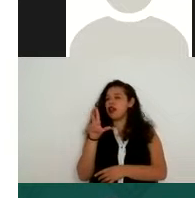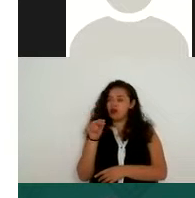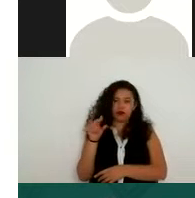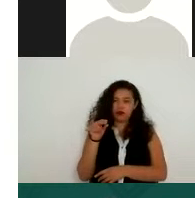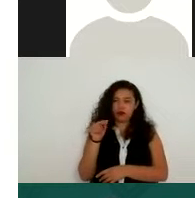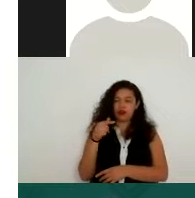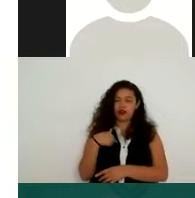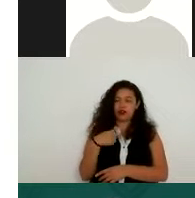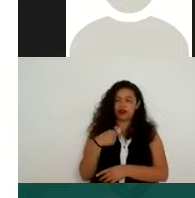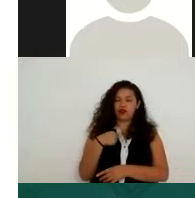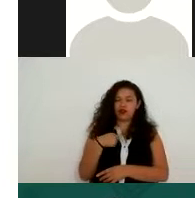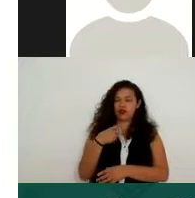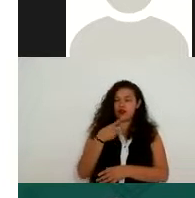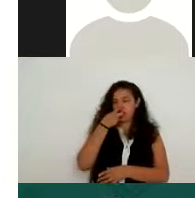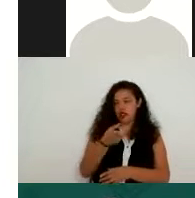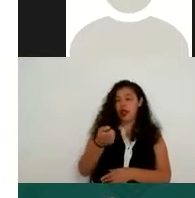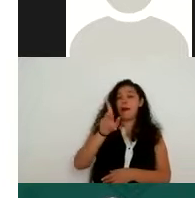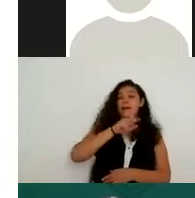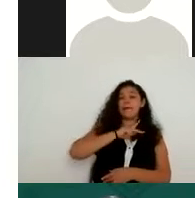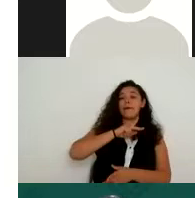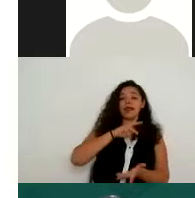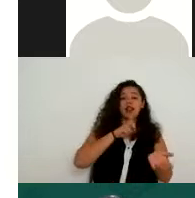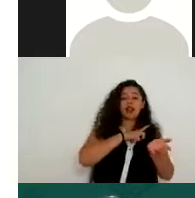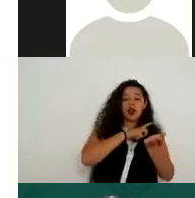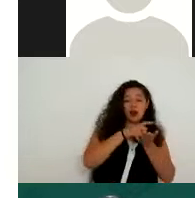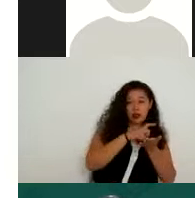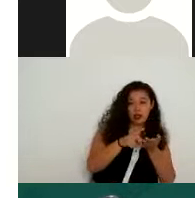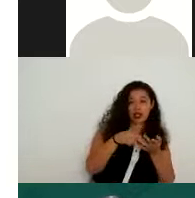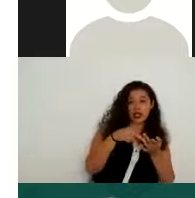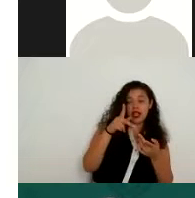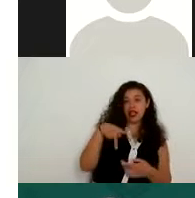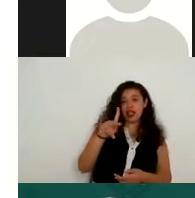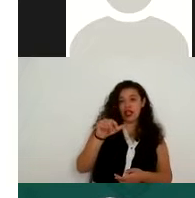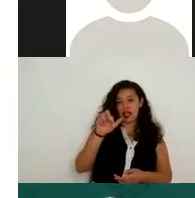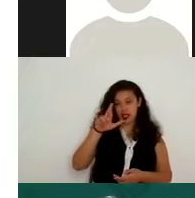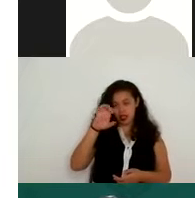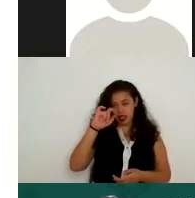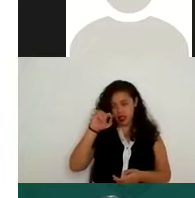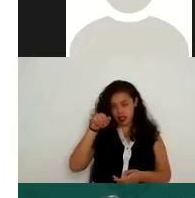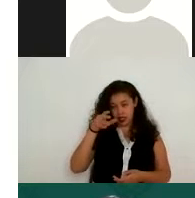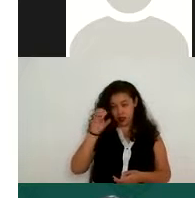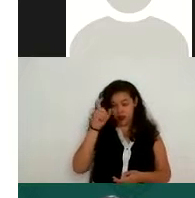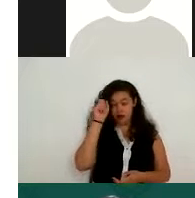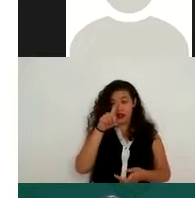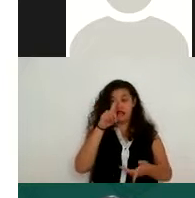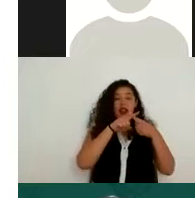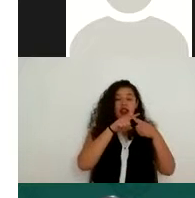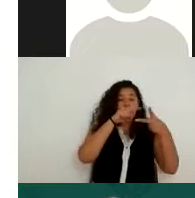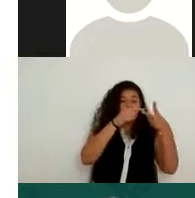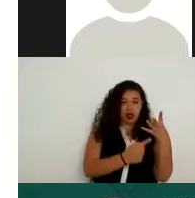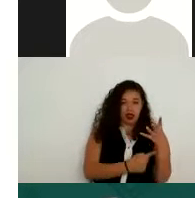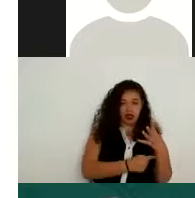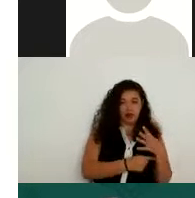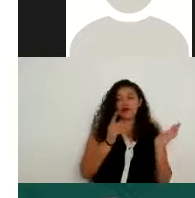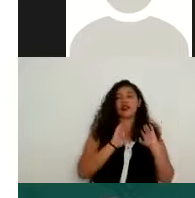al yo decirles mi domicilio, o el domicilio de Karen Trejo es este, entonces ahí ya está identificando a la persona, ¿no?